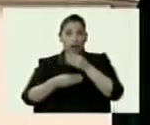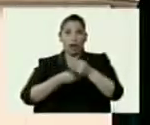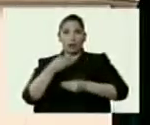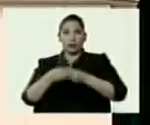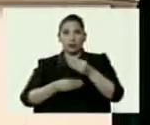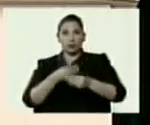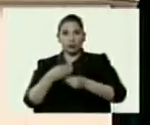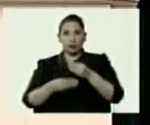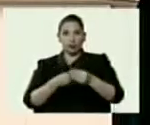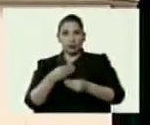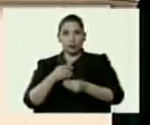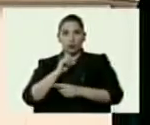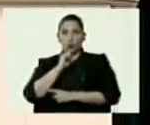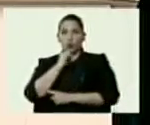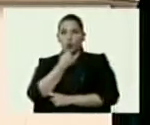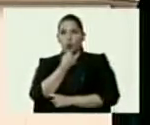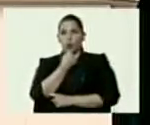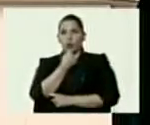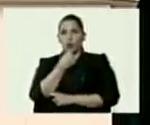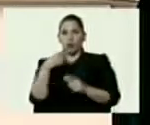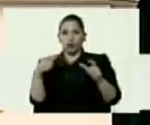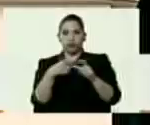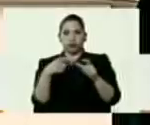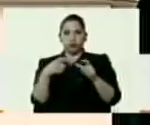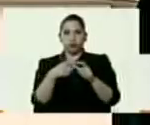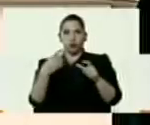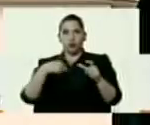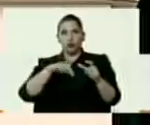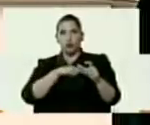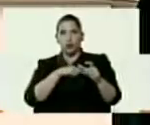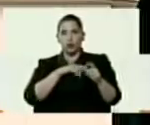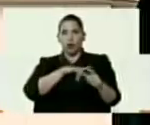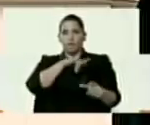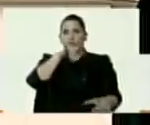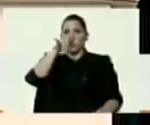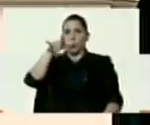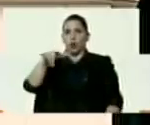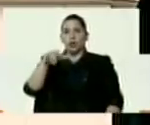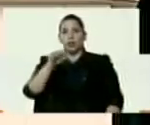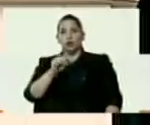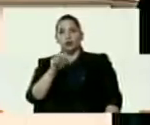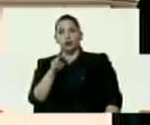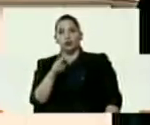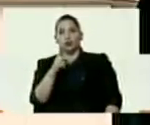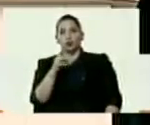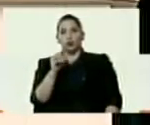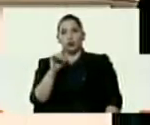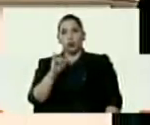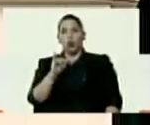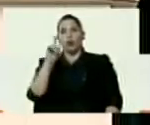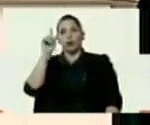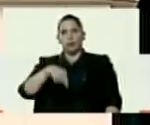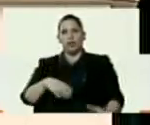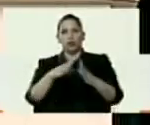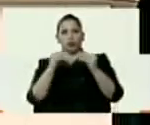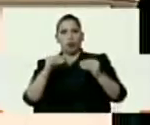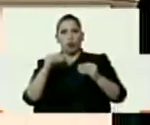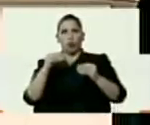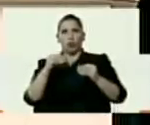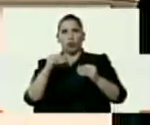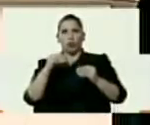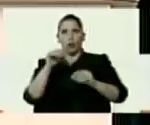con los códigos y las tarjetas de nuestros aviones Sukhoi y todo lo correspondiente a nuestro proceso de defensa antiaérea.